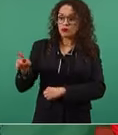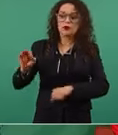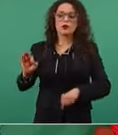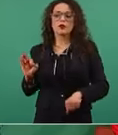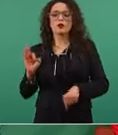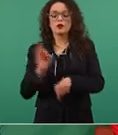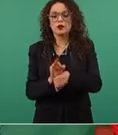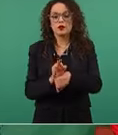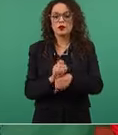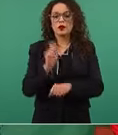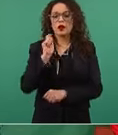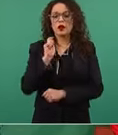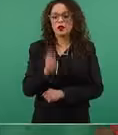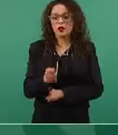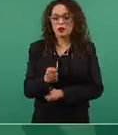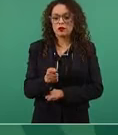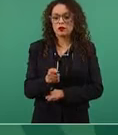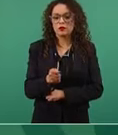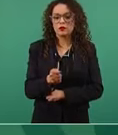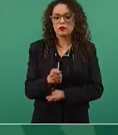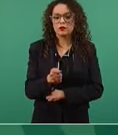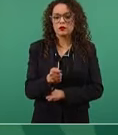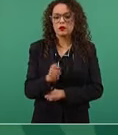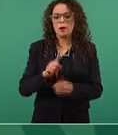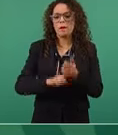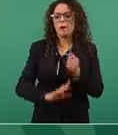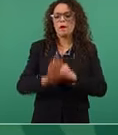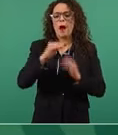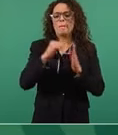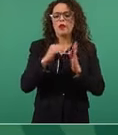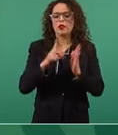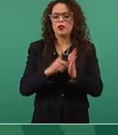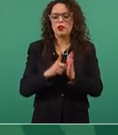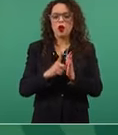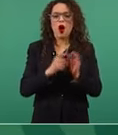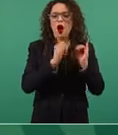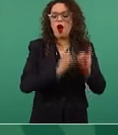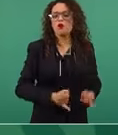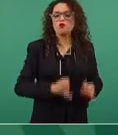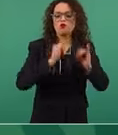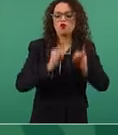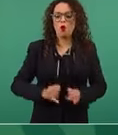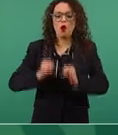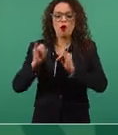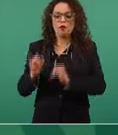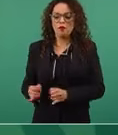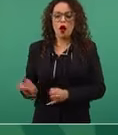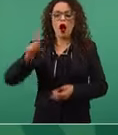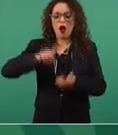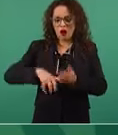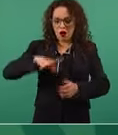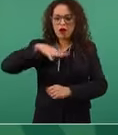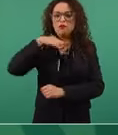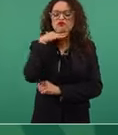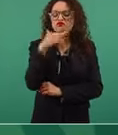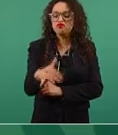individualista corrupto.